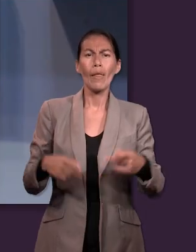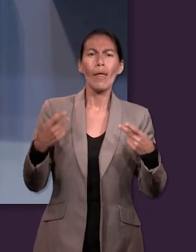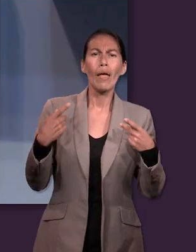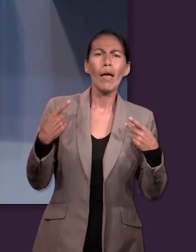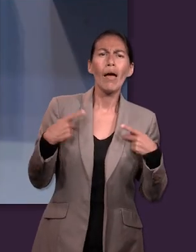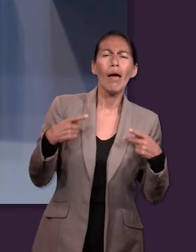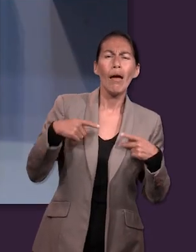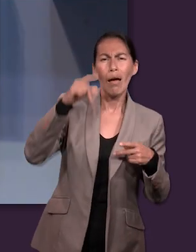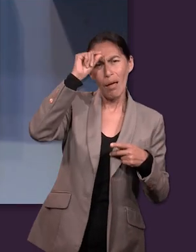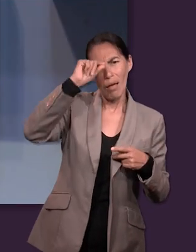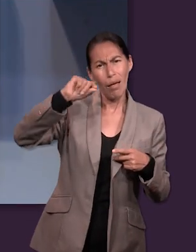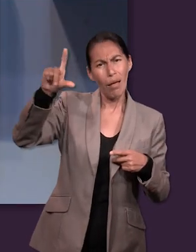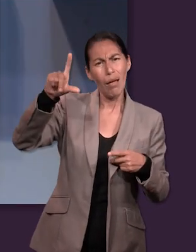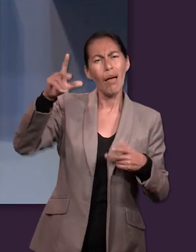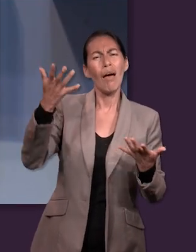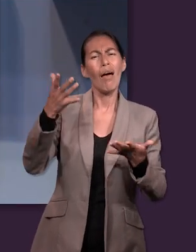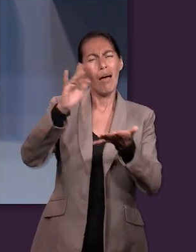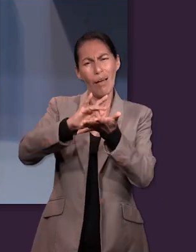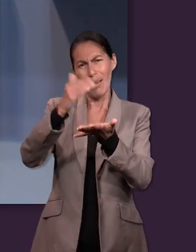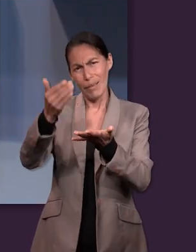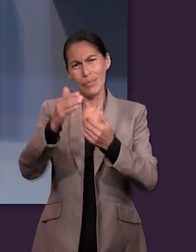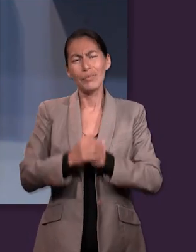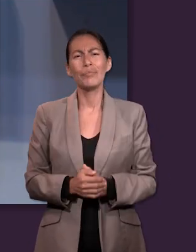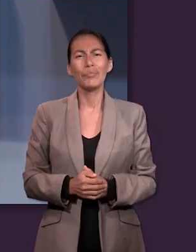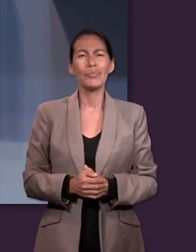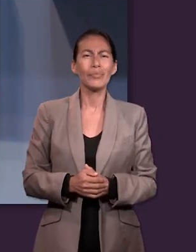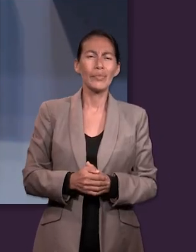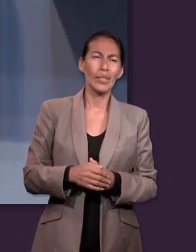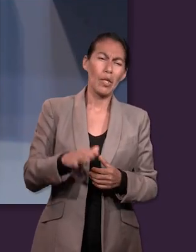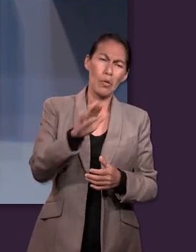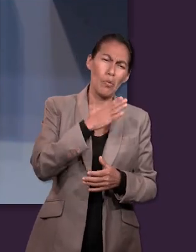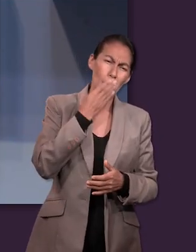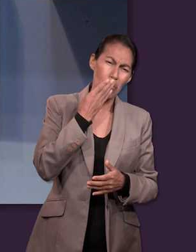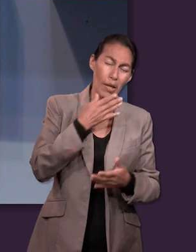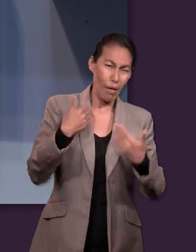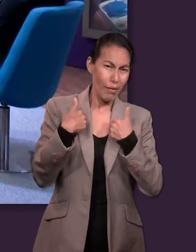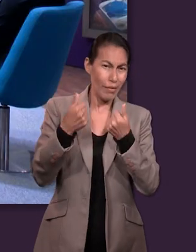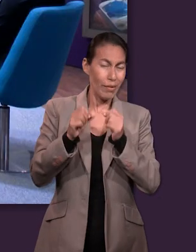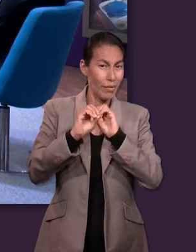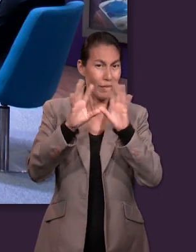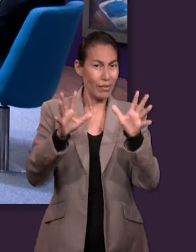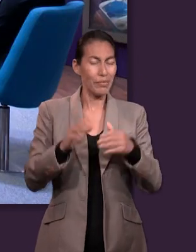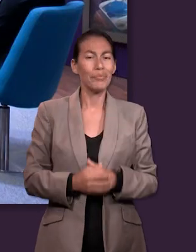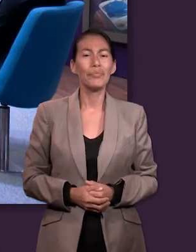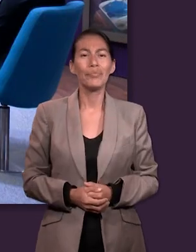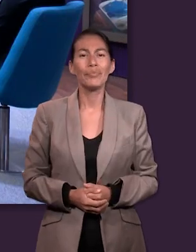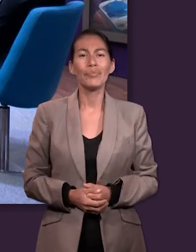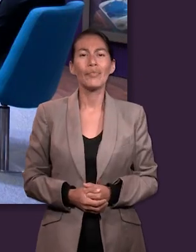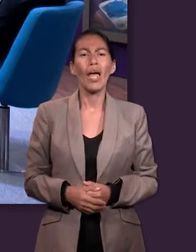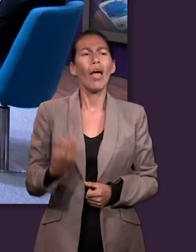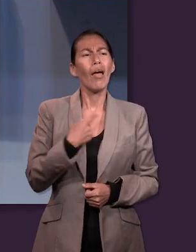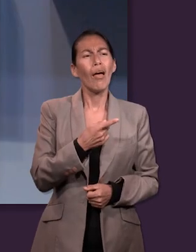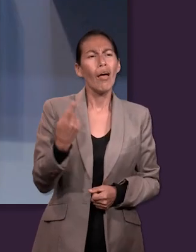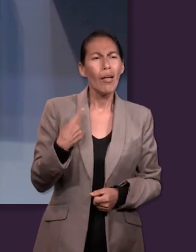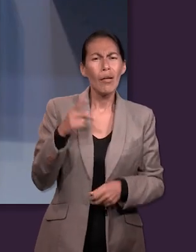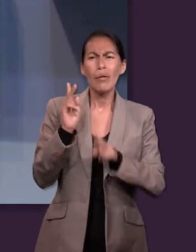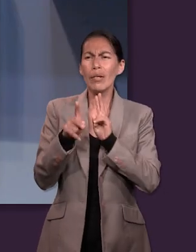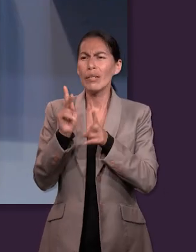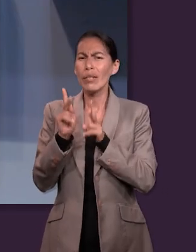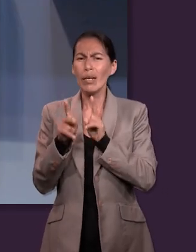Agradecemos al experto por esta respuesta y gracias por enriquecer nuestro estudio de la Biblia. Nosotros aquí estábamos comentando sobre la